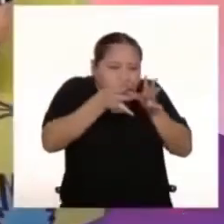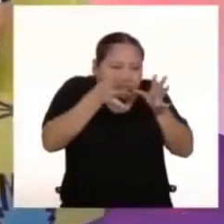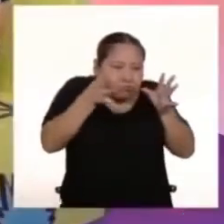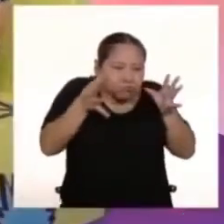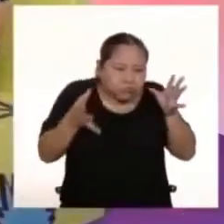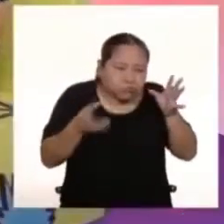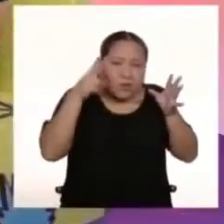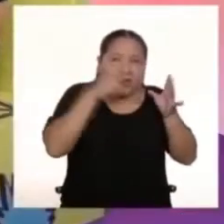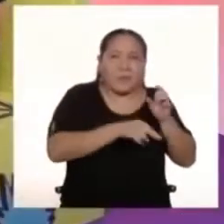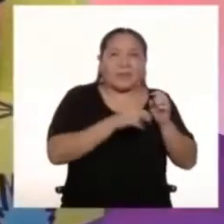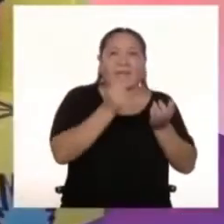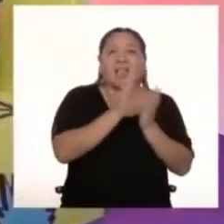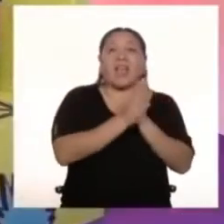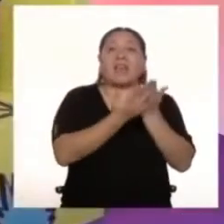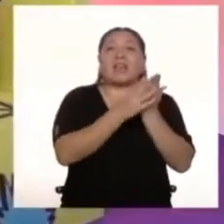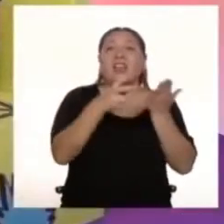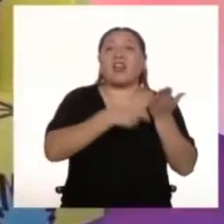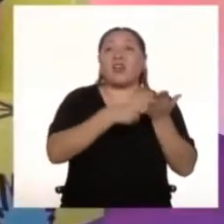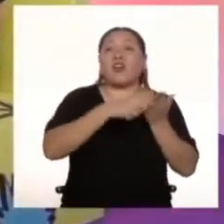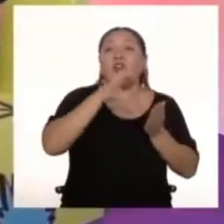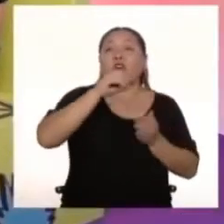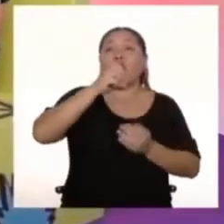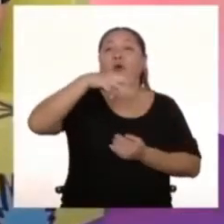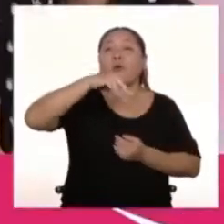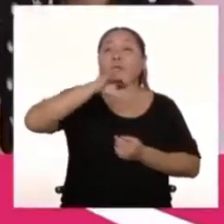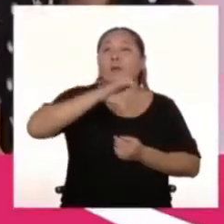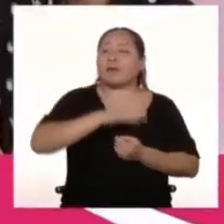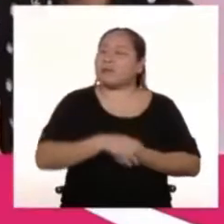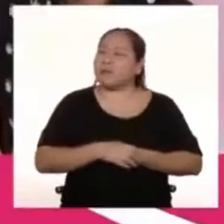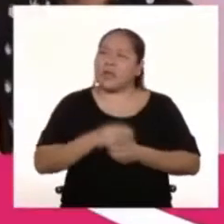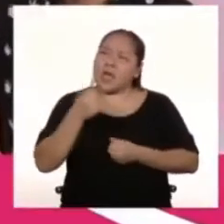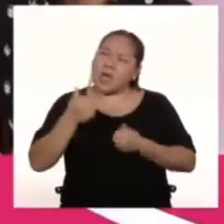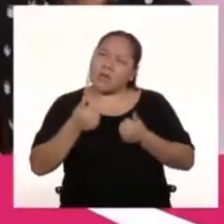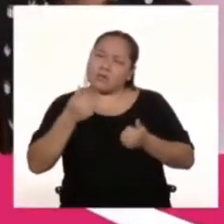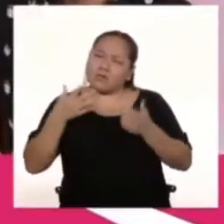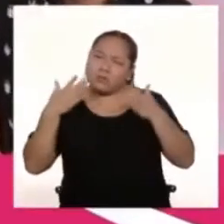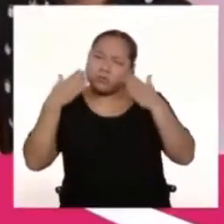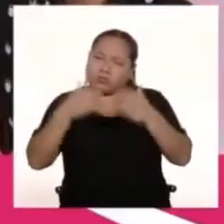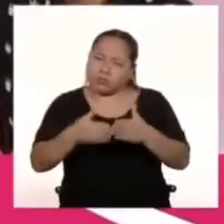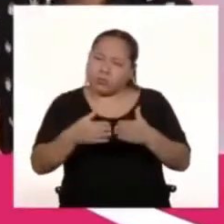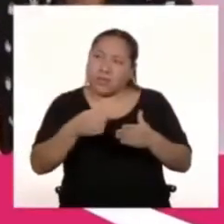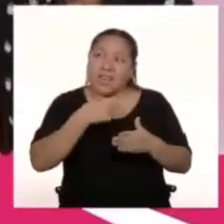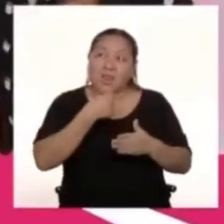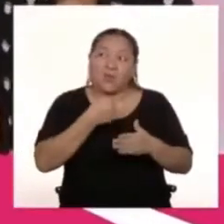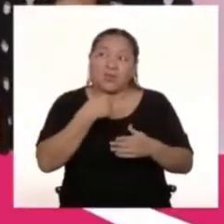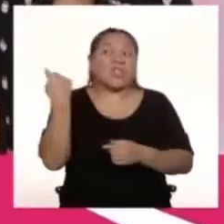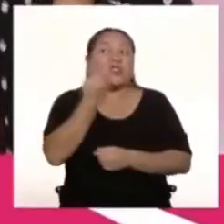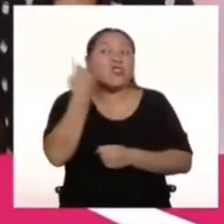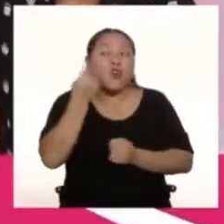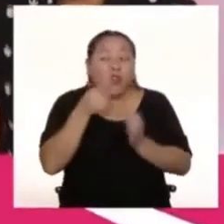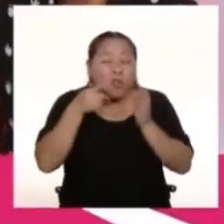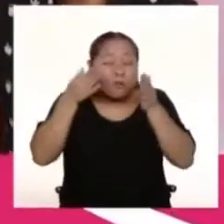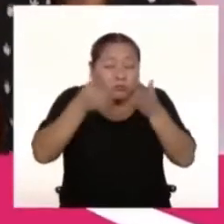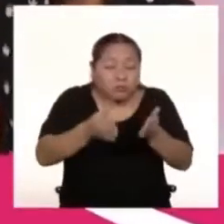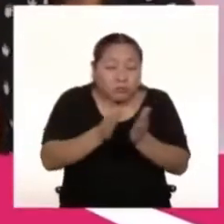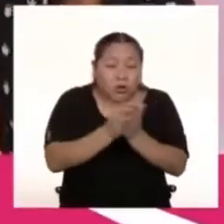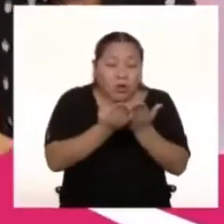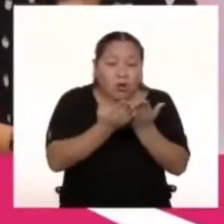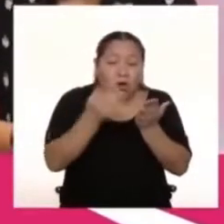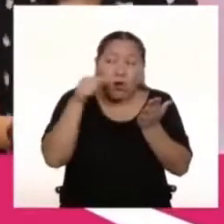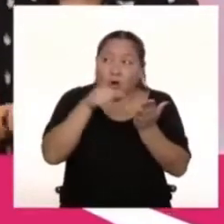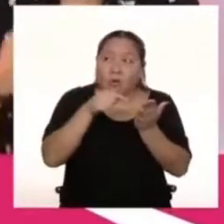¿Hay algún evento Que esté hecho especialmente Para las personas Que aman los cómics? Sí